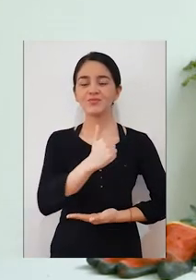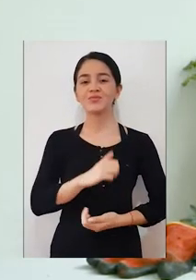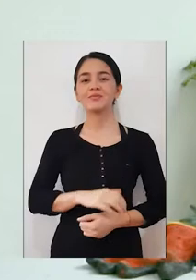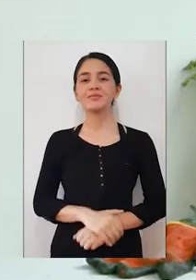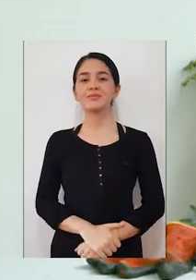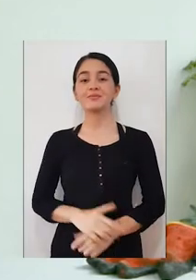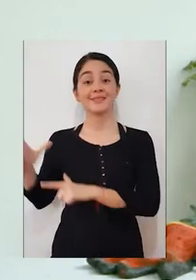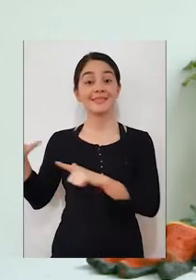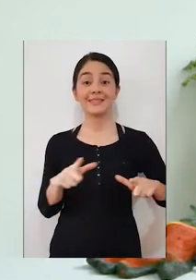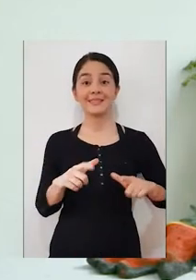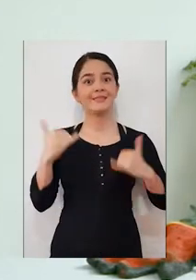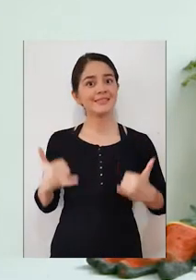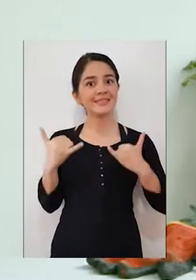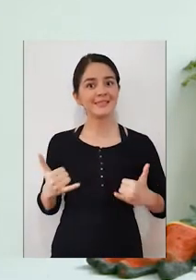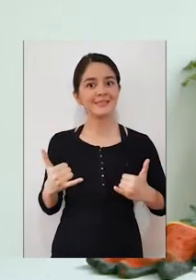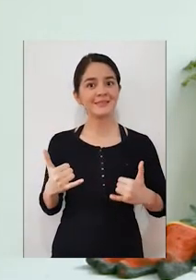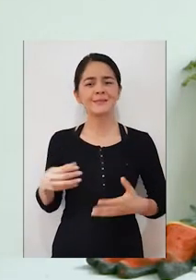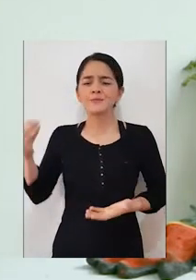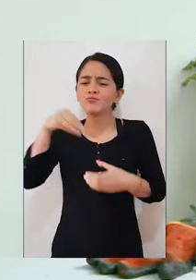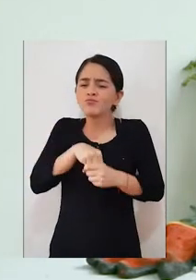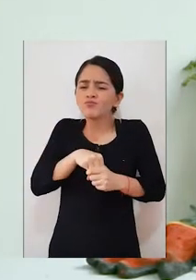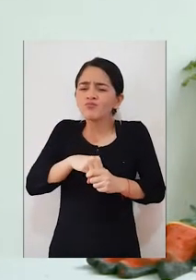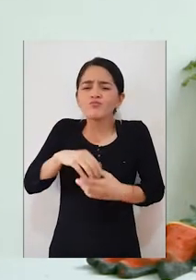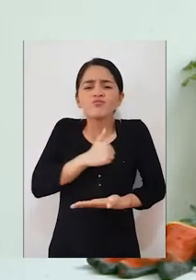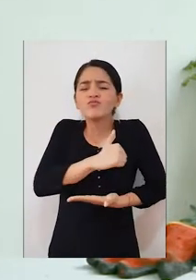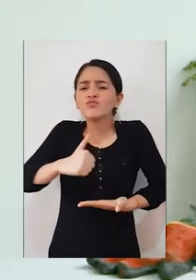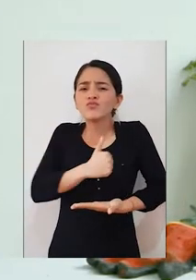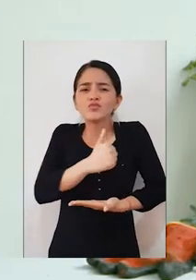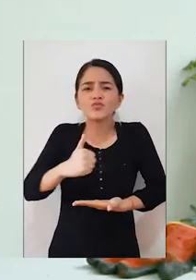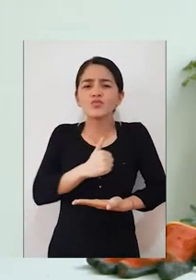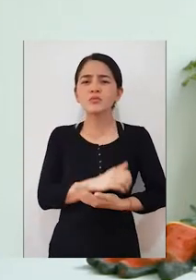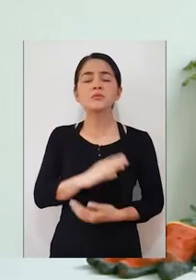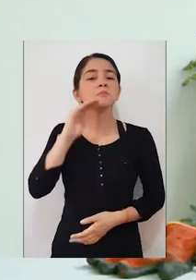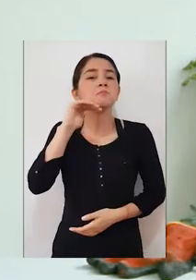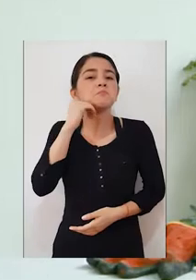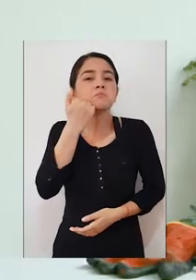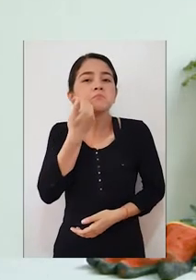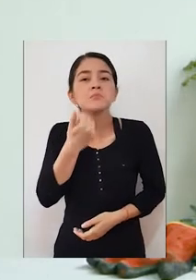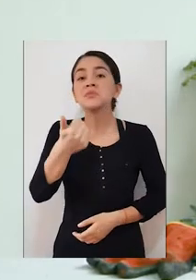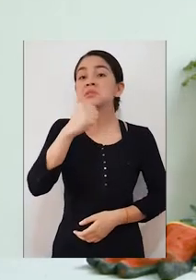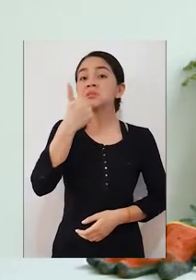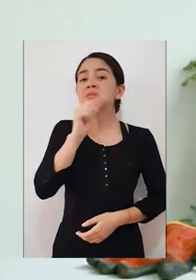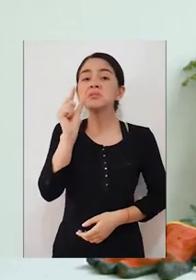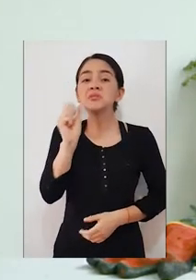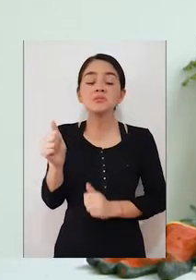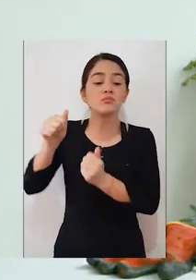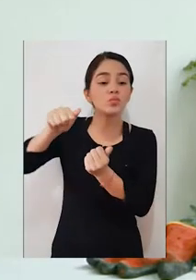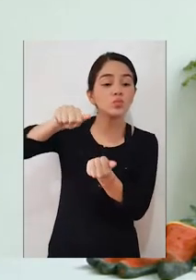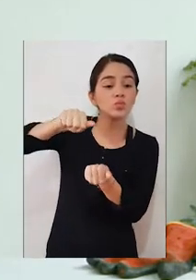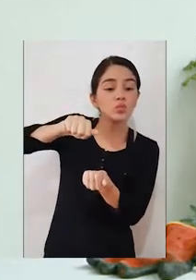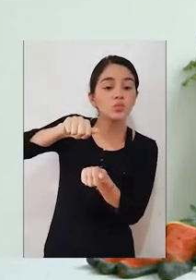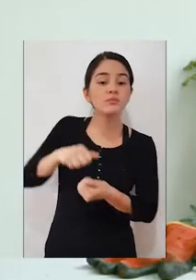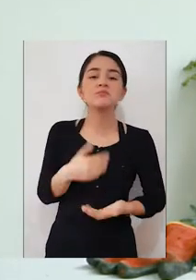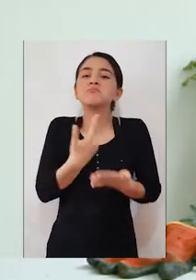Listo. Cuando ya esté bien incorporada, si ustedes gustan, pueden colocarle un poquito de agua para que sea un poco más